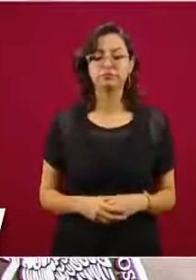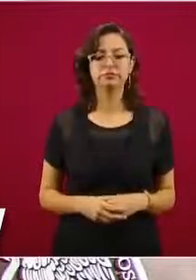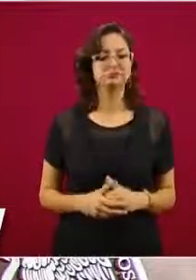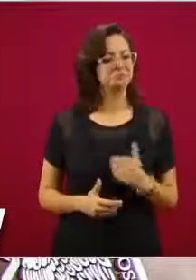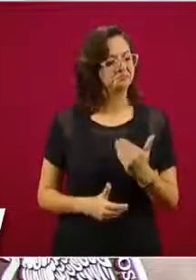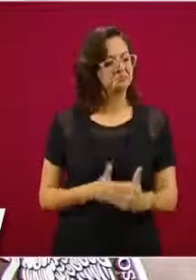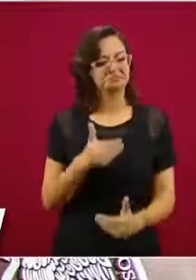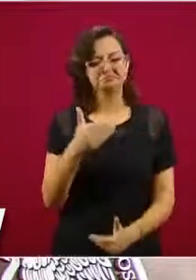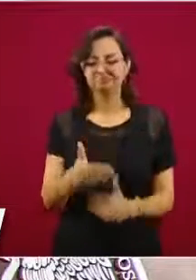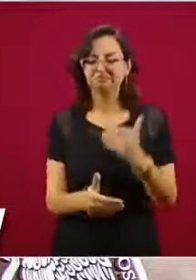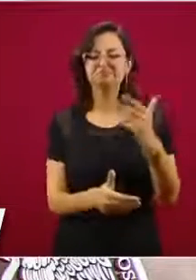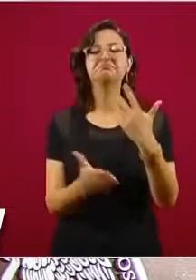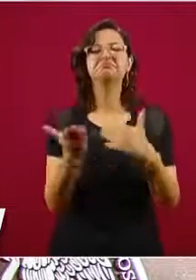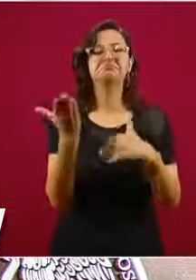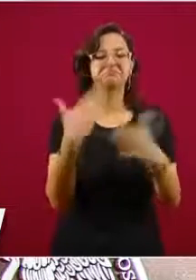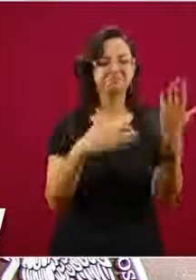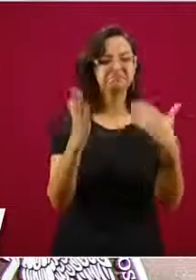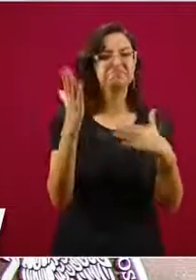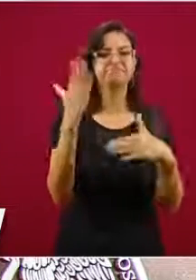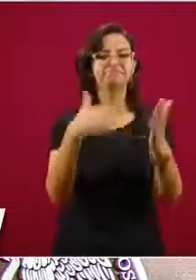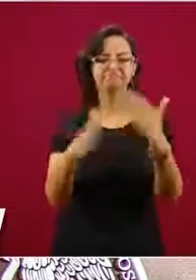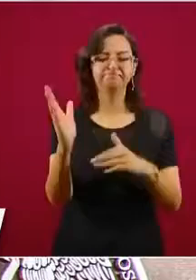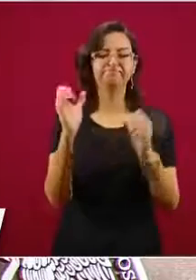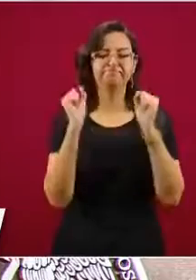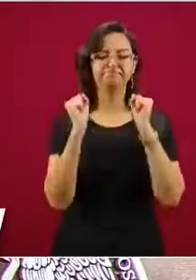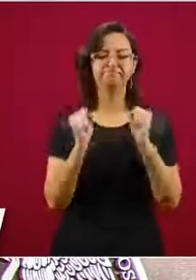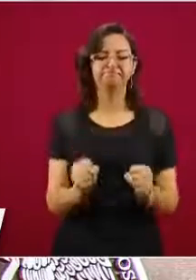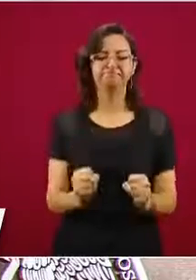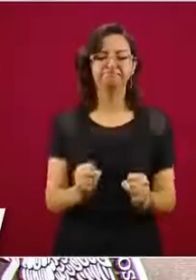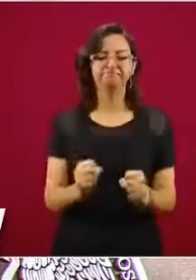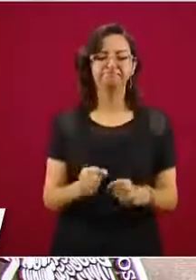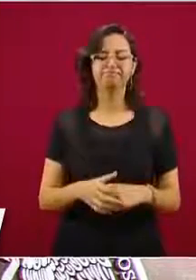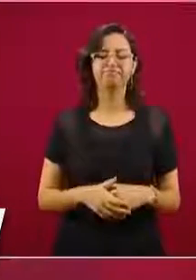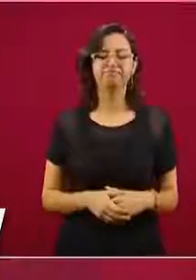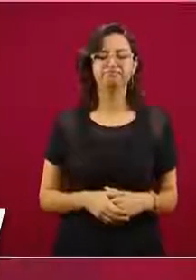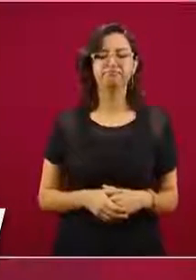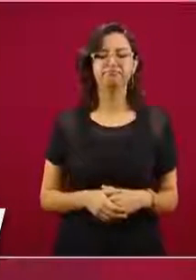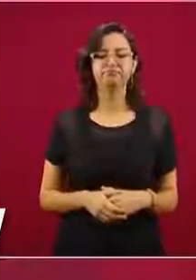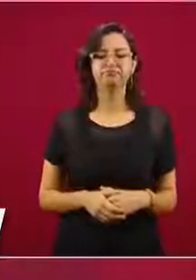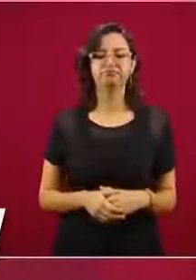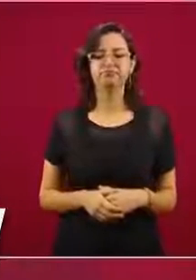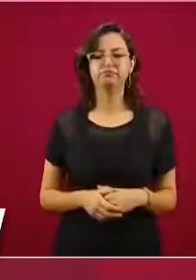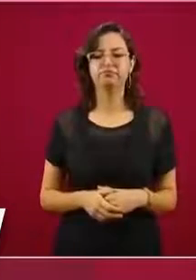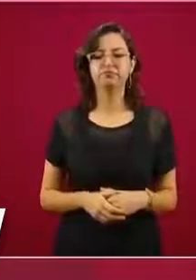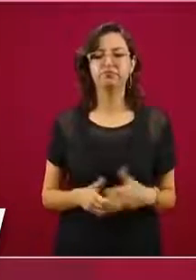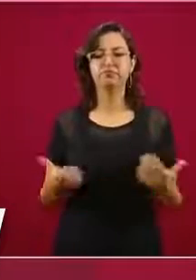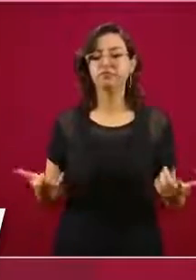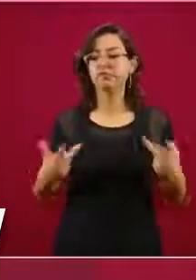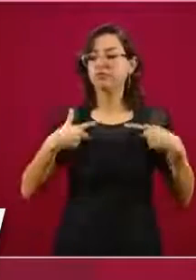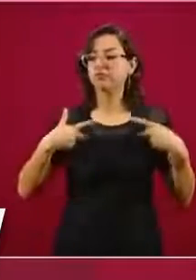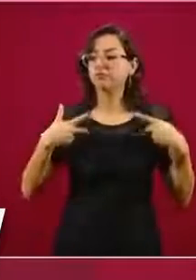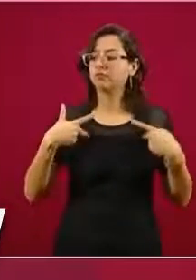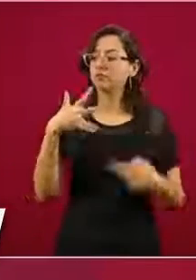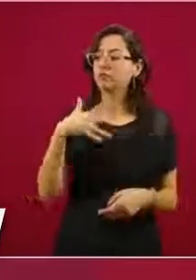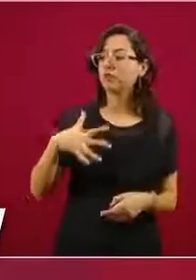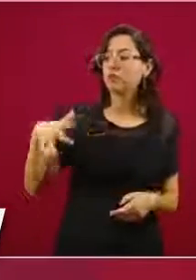salir adelante por la fortaleza de nuestras culturas,